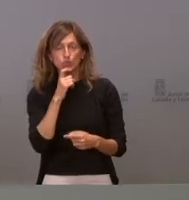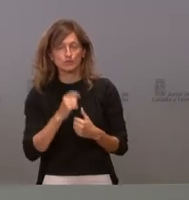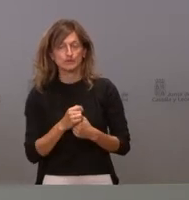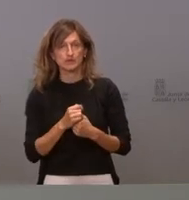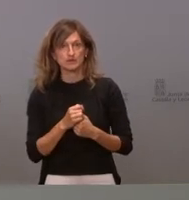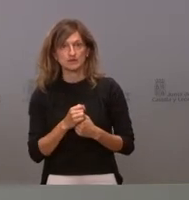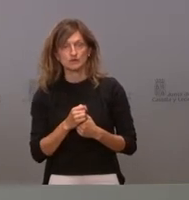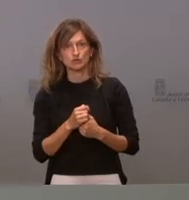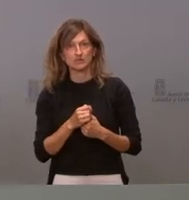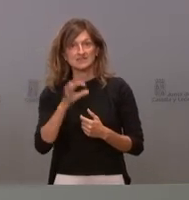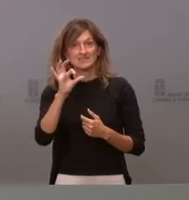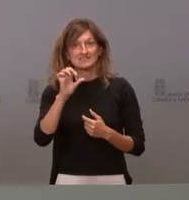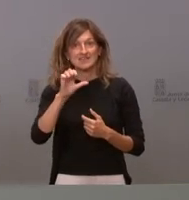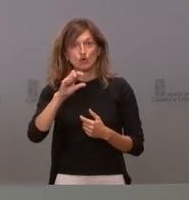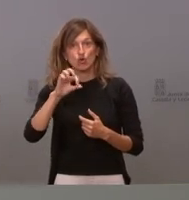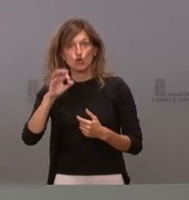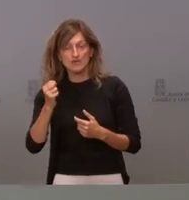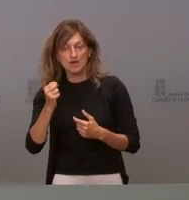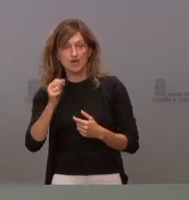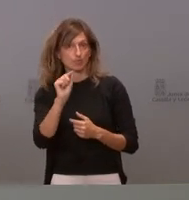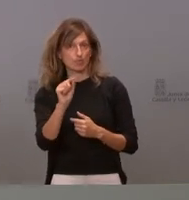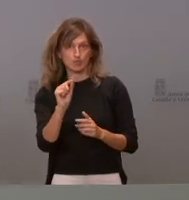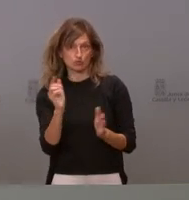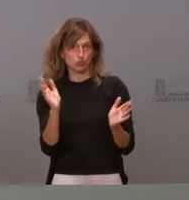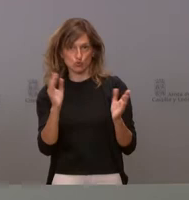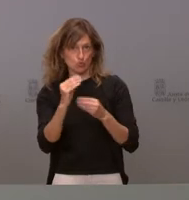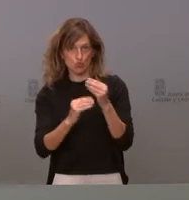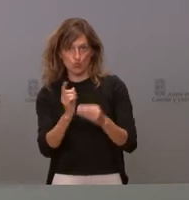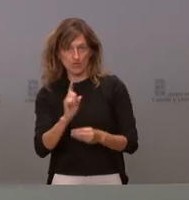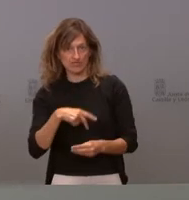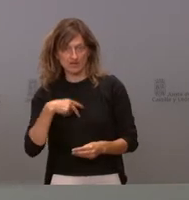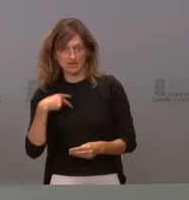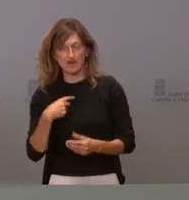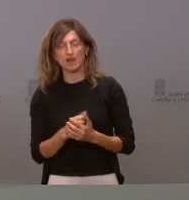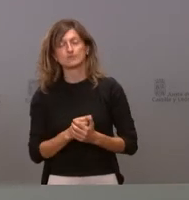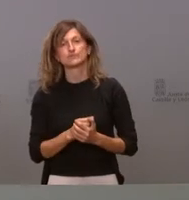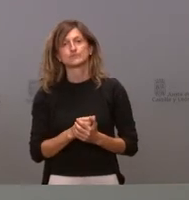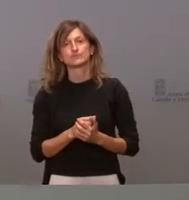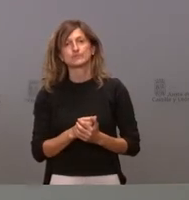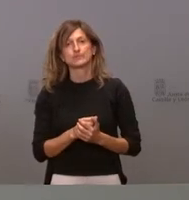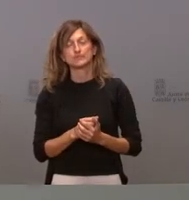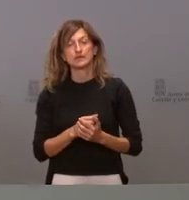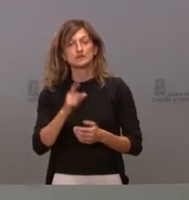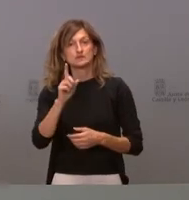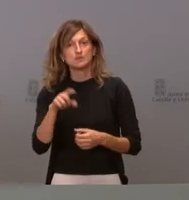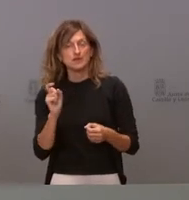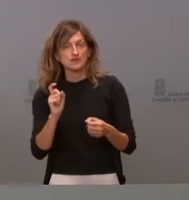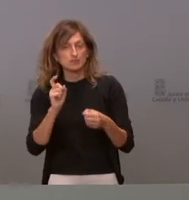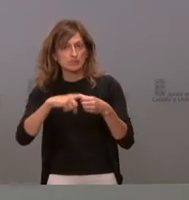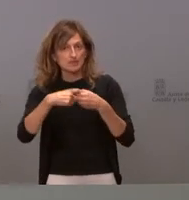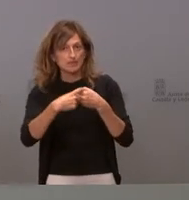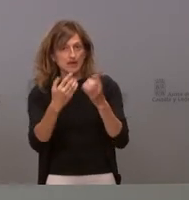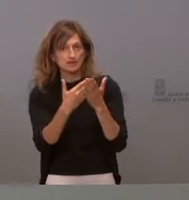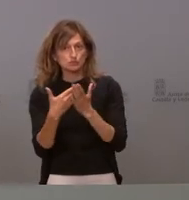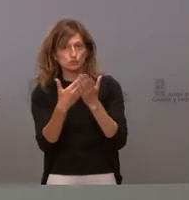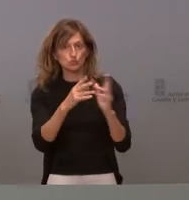serológicos de momento no se van a hacer y no se van a hacer de manera generalizada y se va a participar en el nuevo estudio